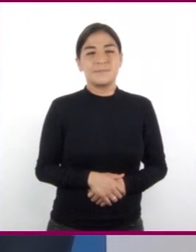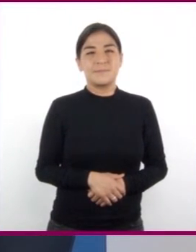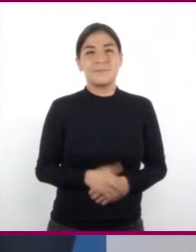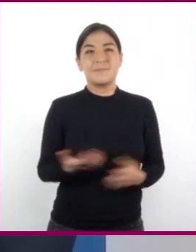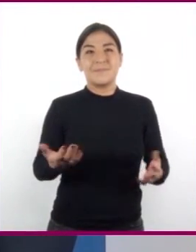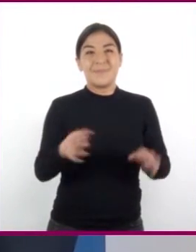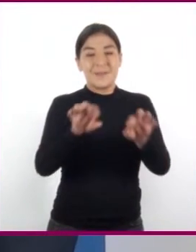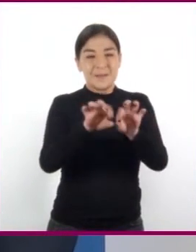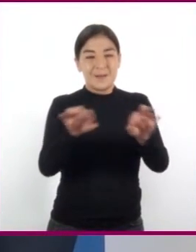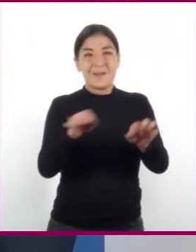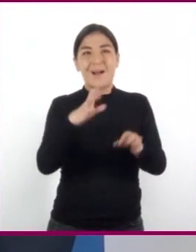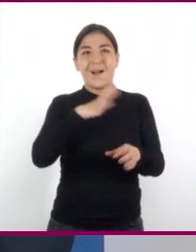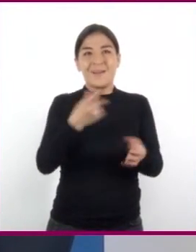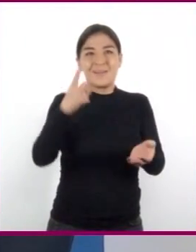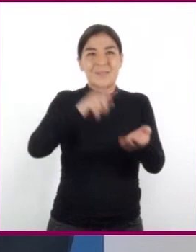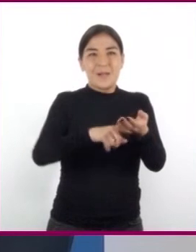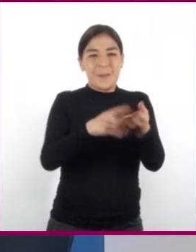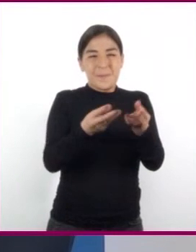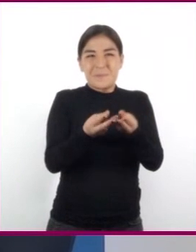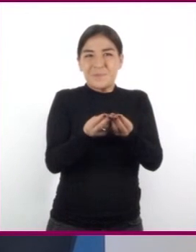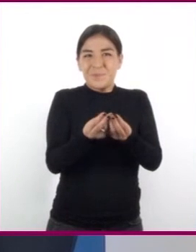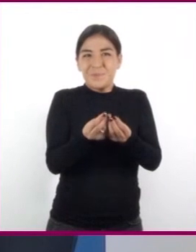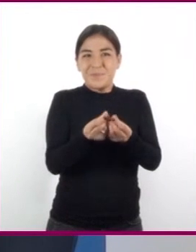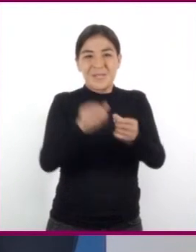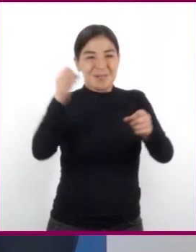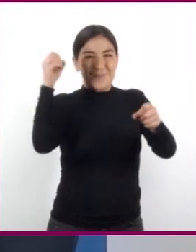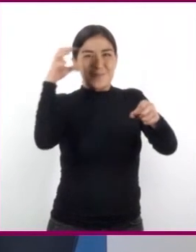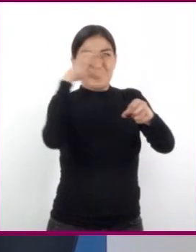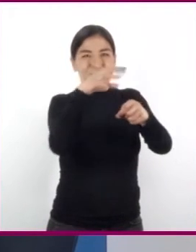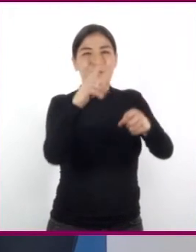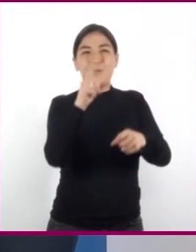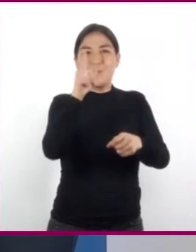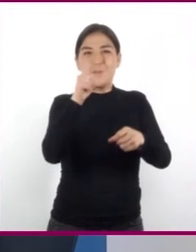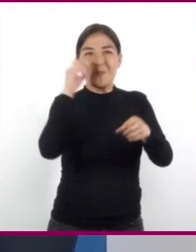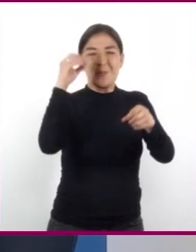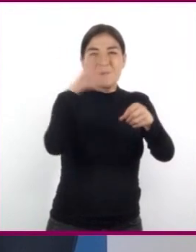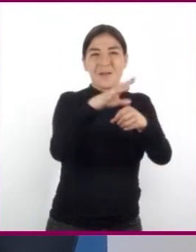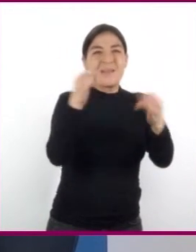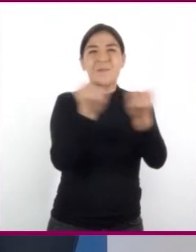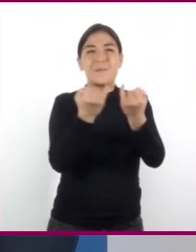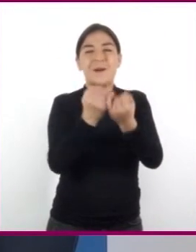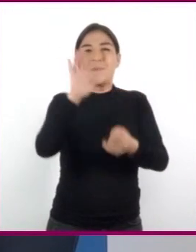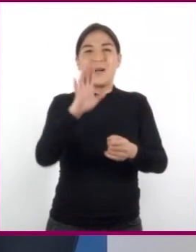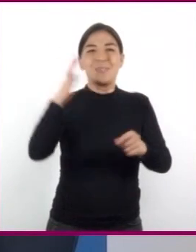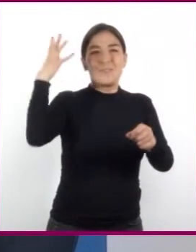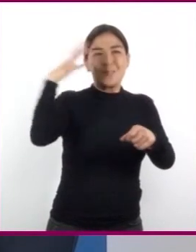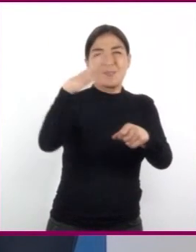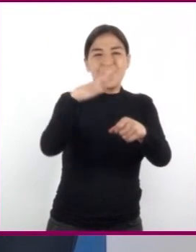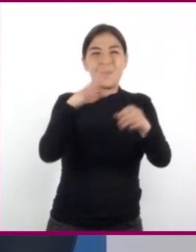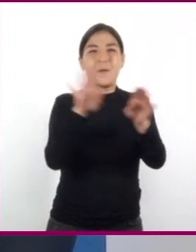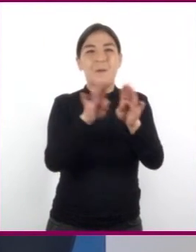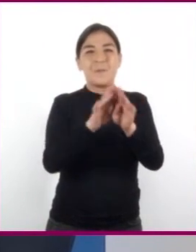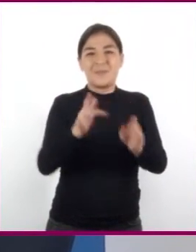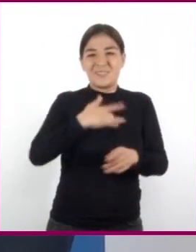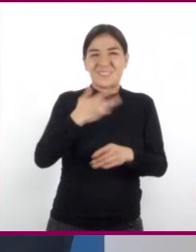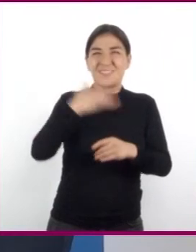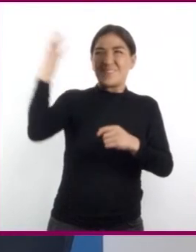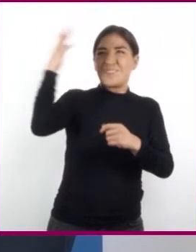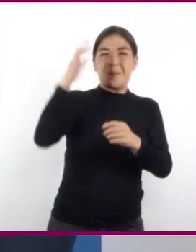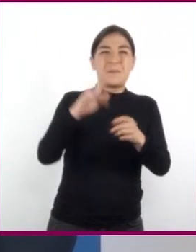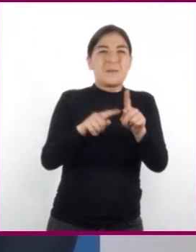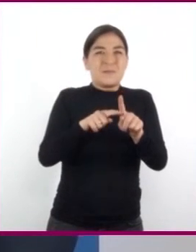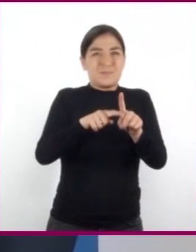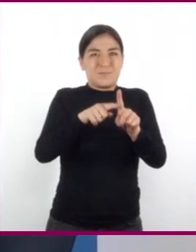La crayola se derrite por el calor que recibe de la lámpara. Es como cuando nos da el sol y sentimos que nuestra temperatura se eleva.